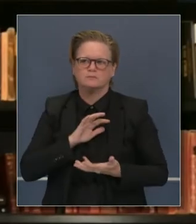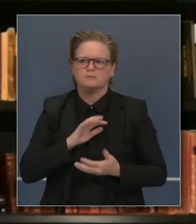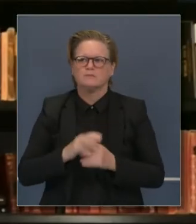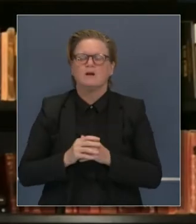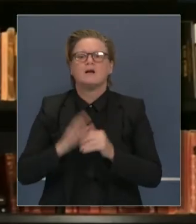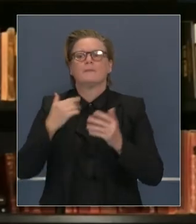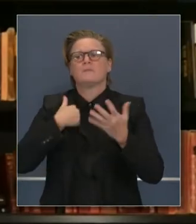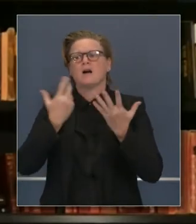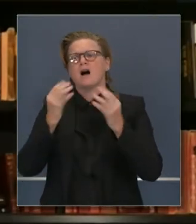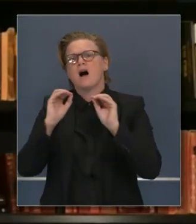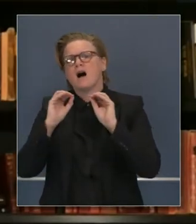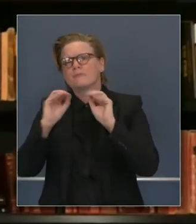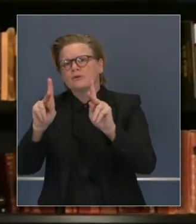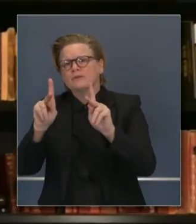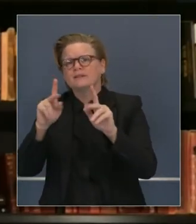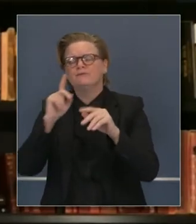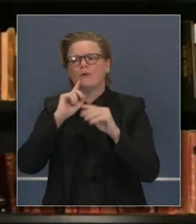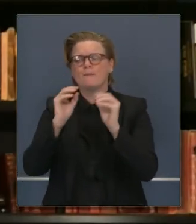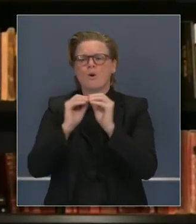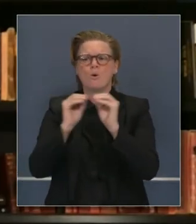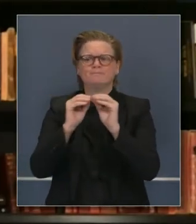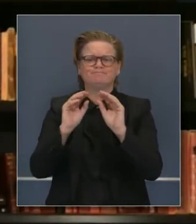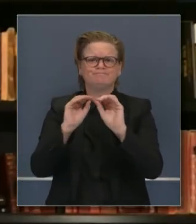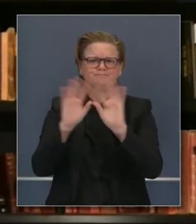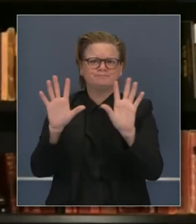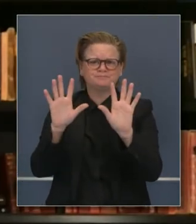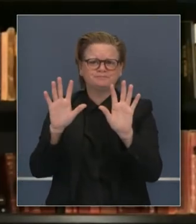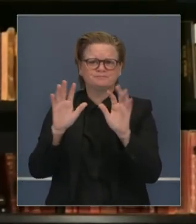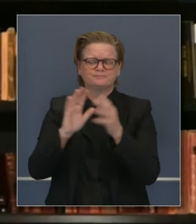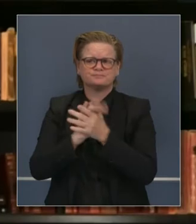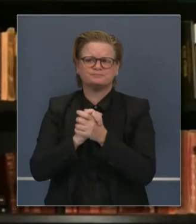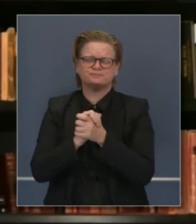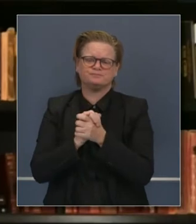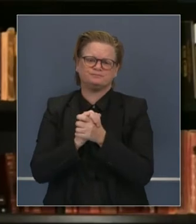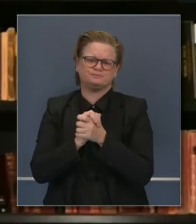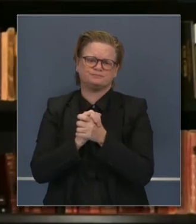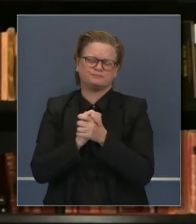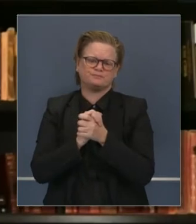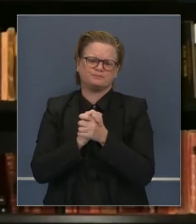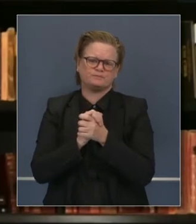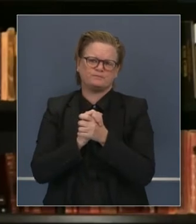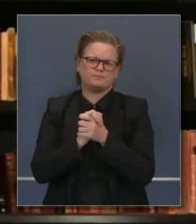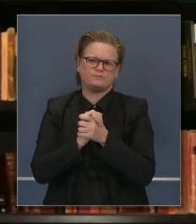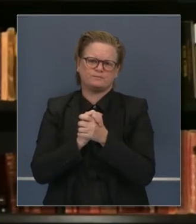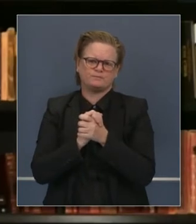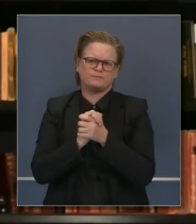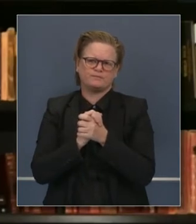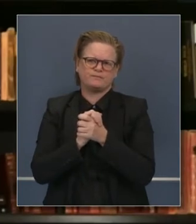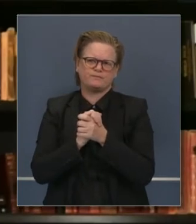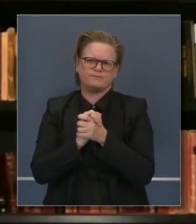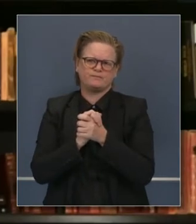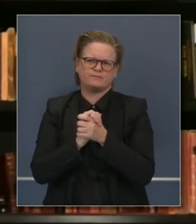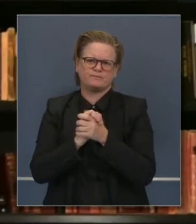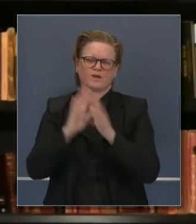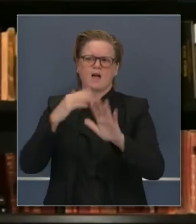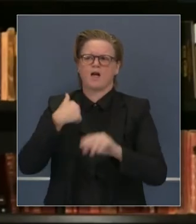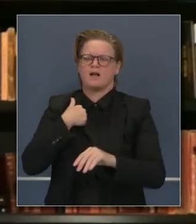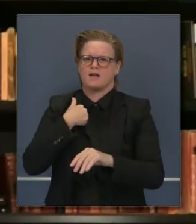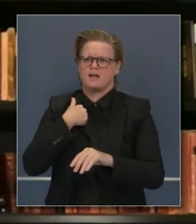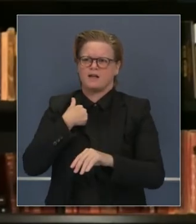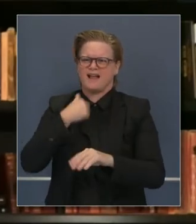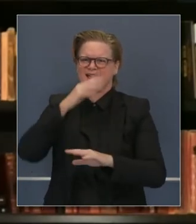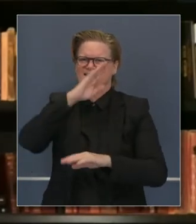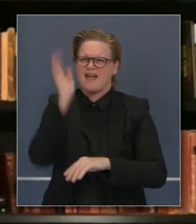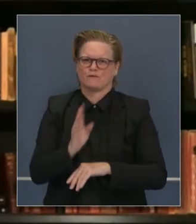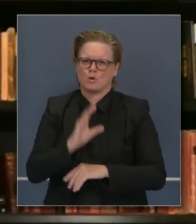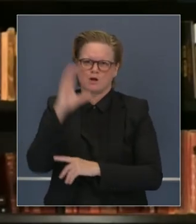por esta oportunidad de aclararlo para que no sea nada más algo implícito. Nunca hemos estado bajo la suposición